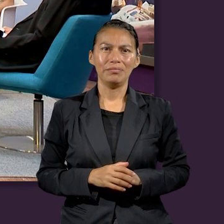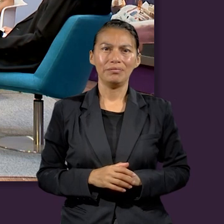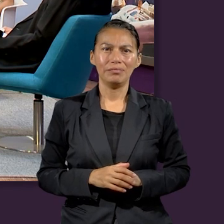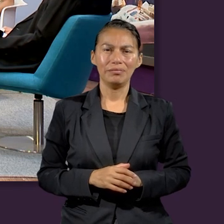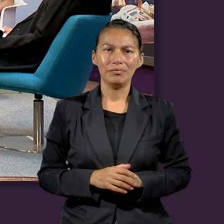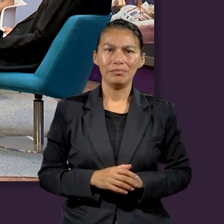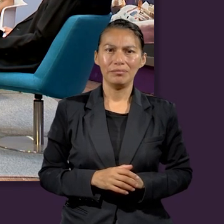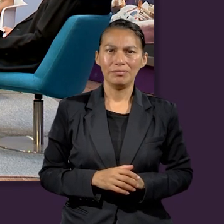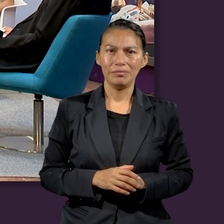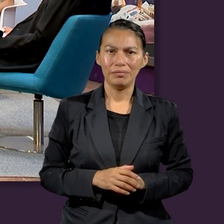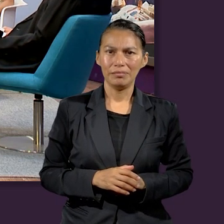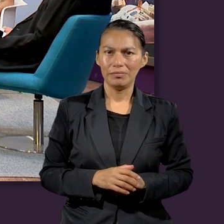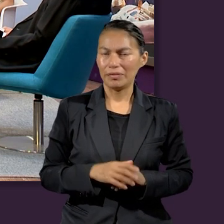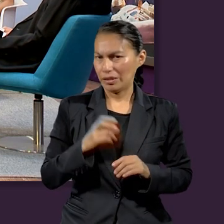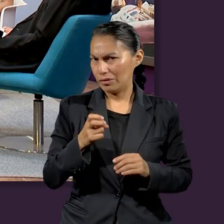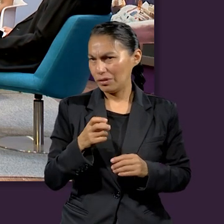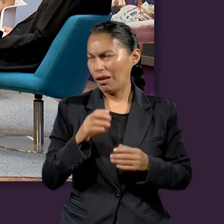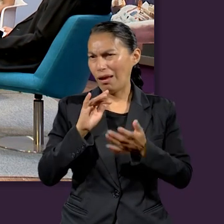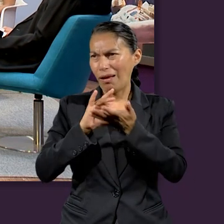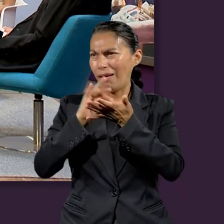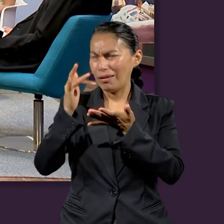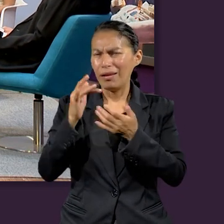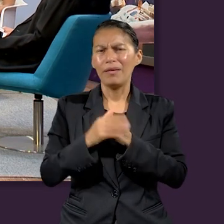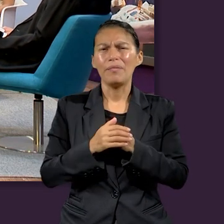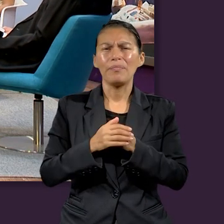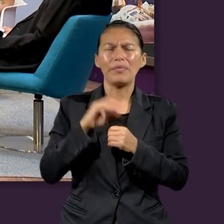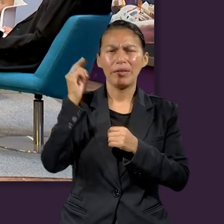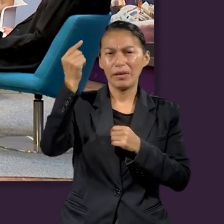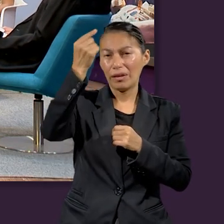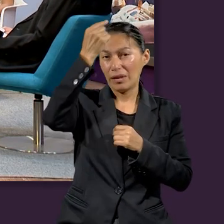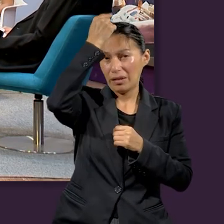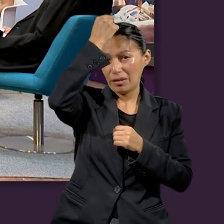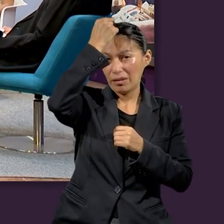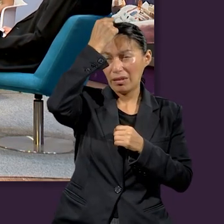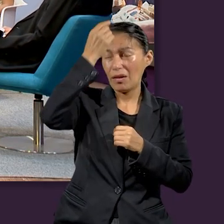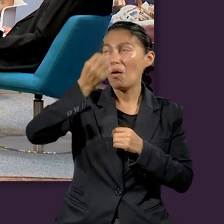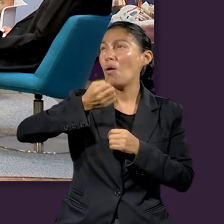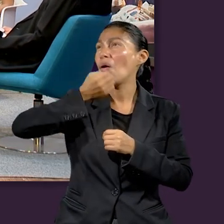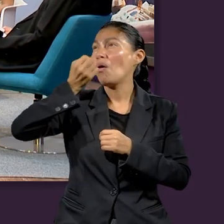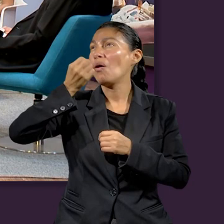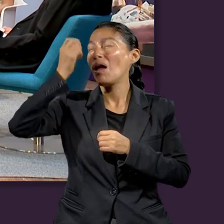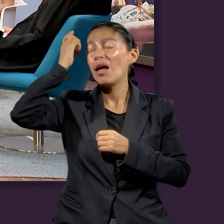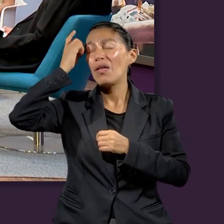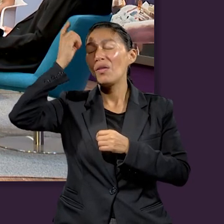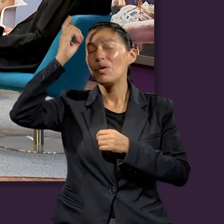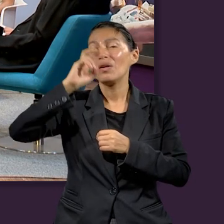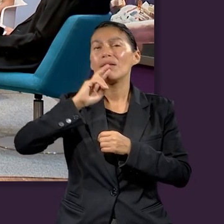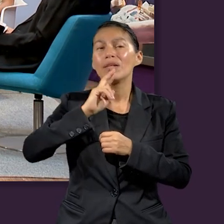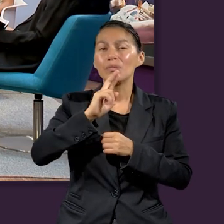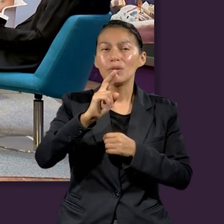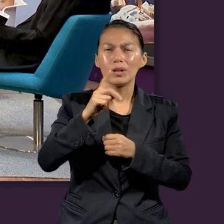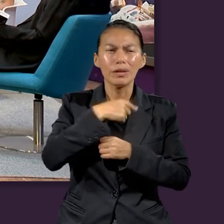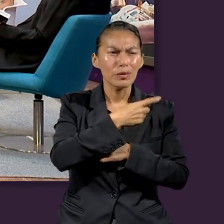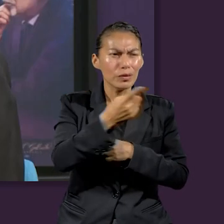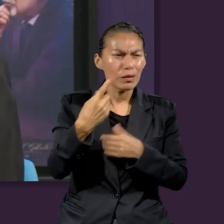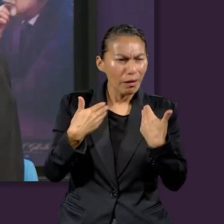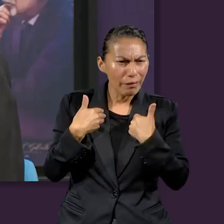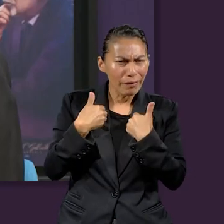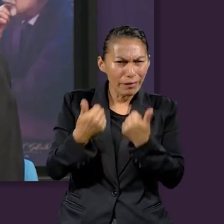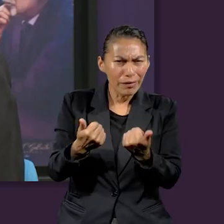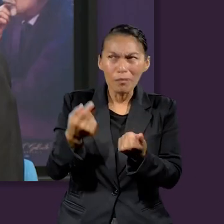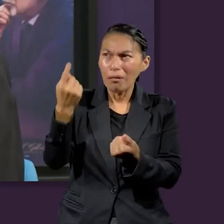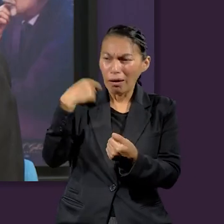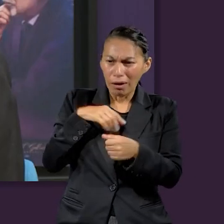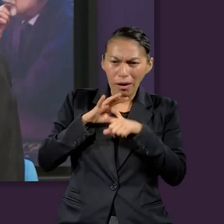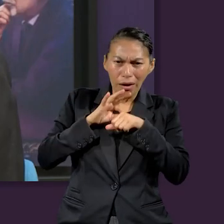porque creo que la actitud de Daniel, la manera en que Dios le responde, nos deja ver la relevancia de la profecía también para